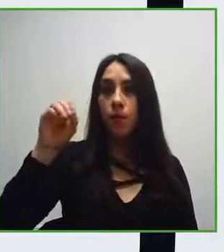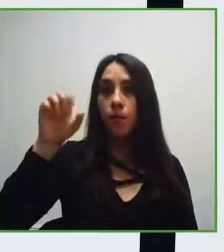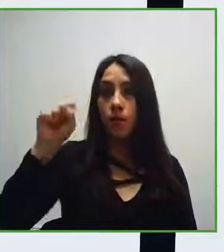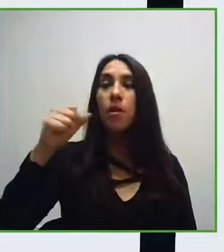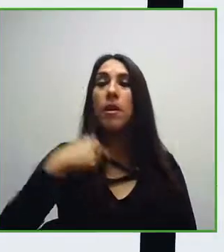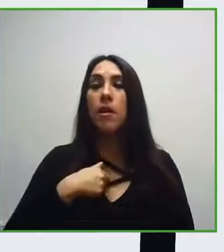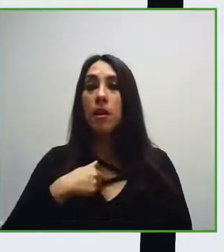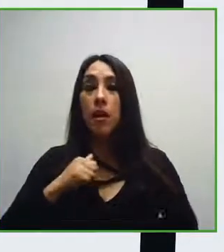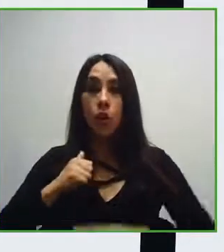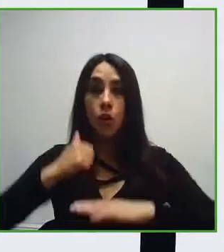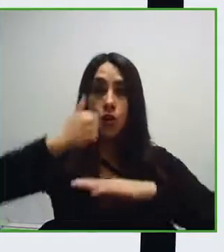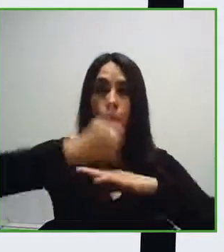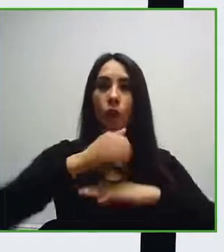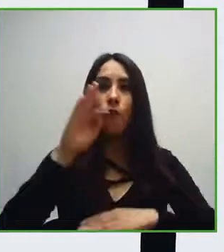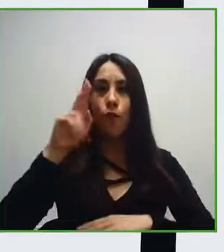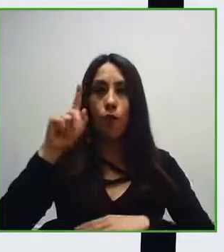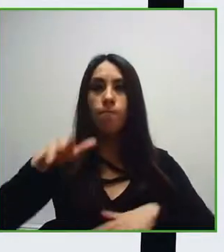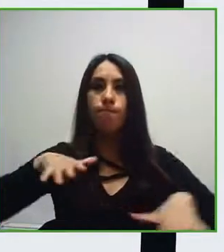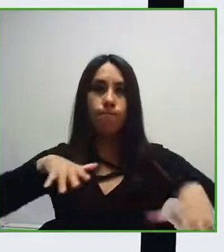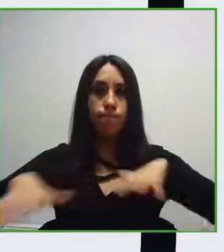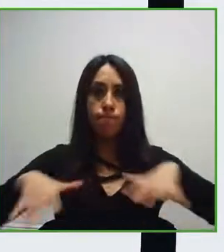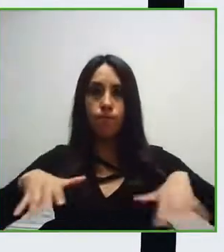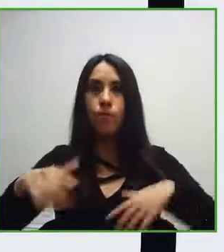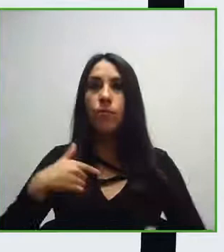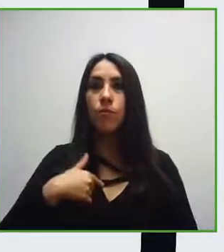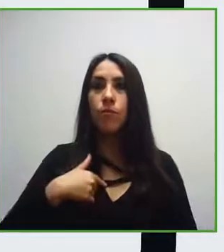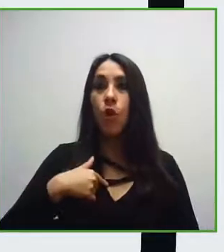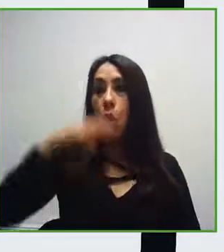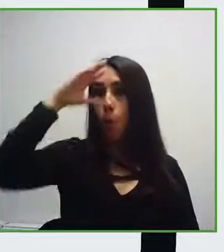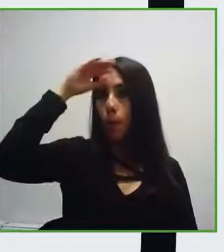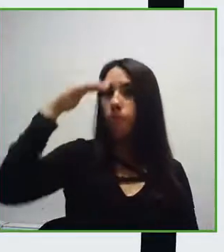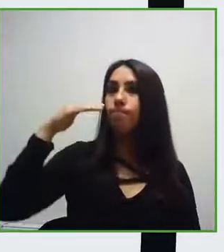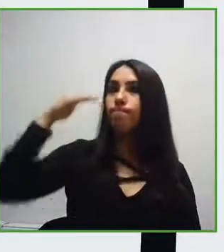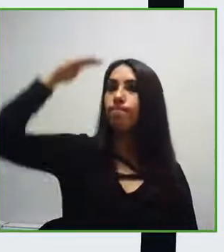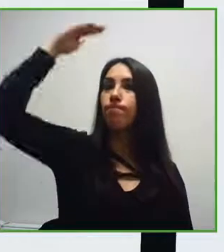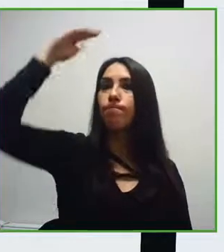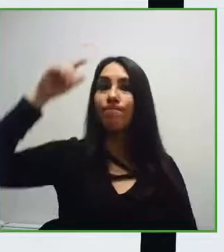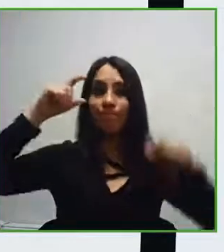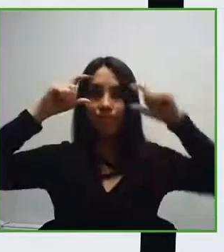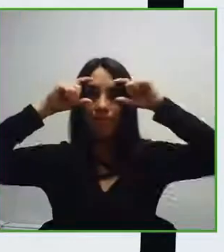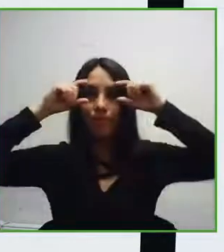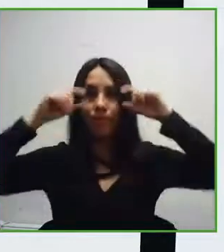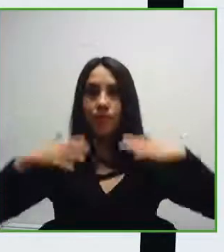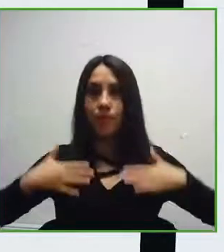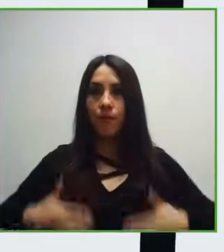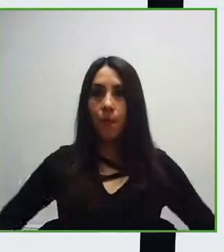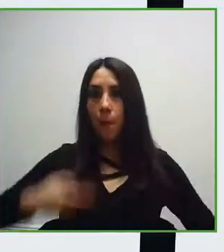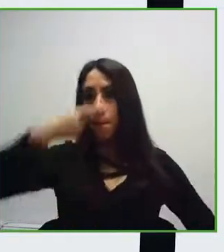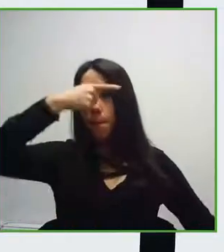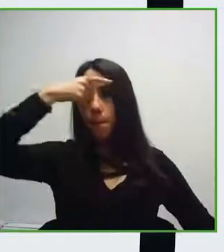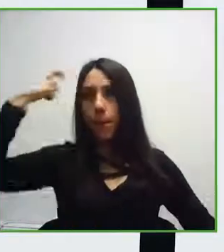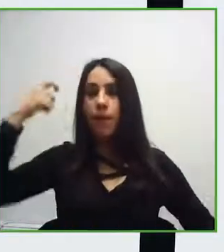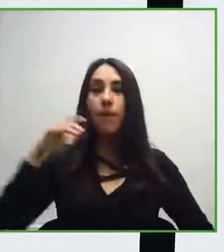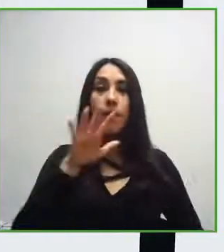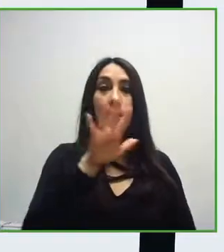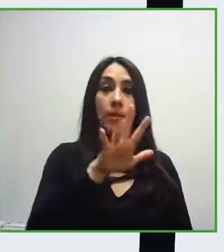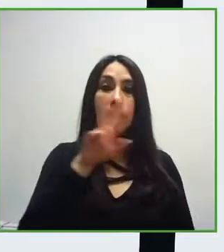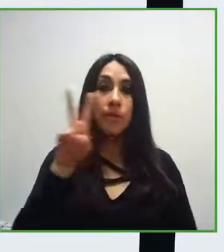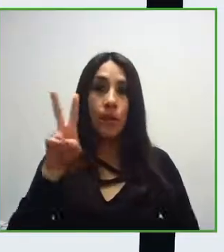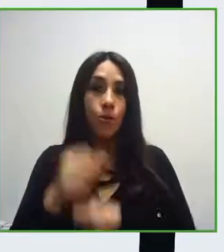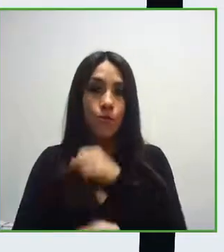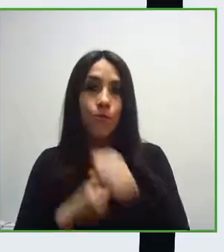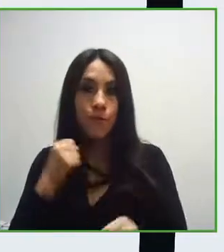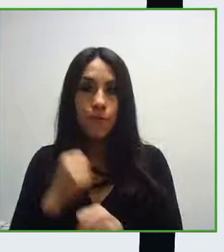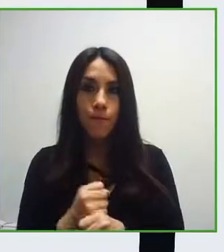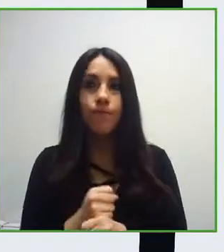tezclara, con lentes y de 53 años. Muy buenos días o buenas tardes, dependiendo de donde estén. Soy María